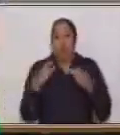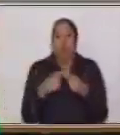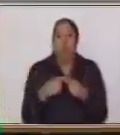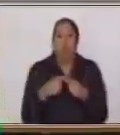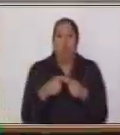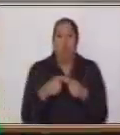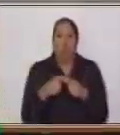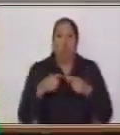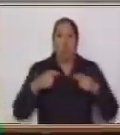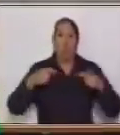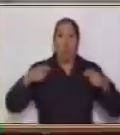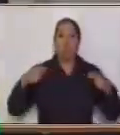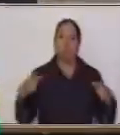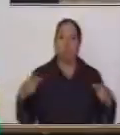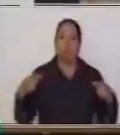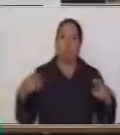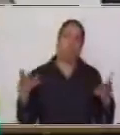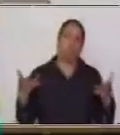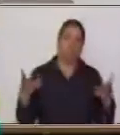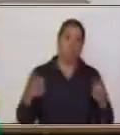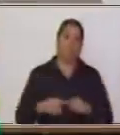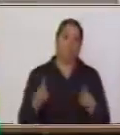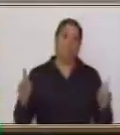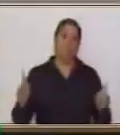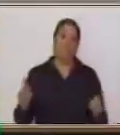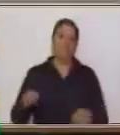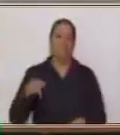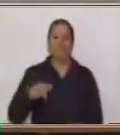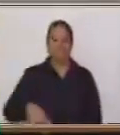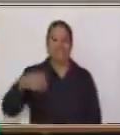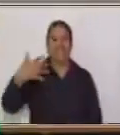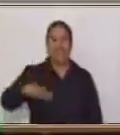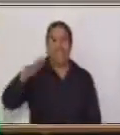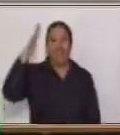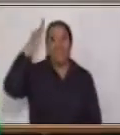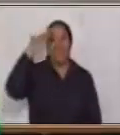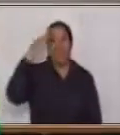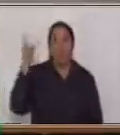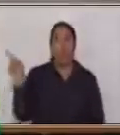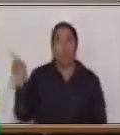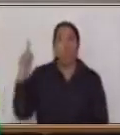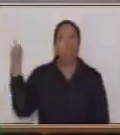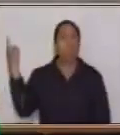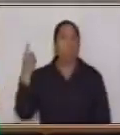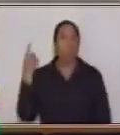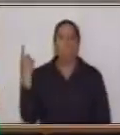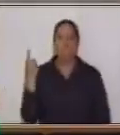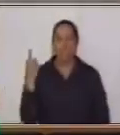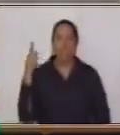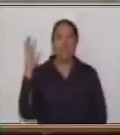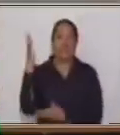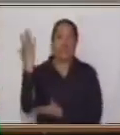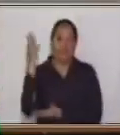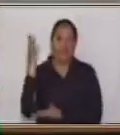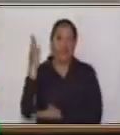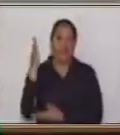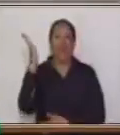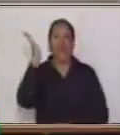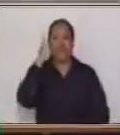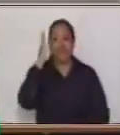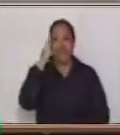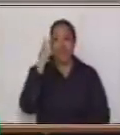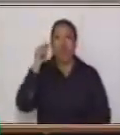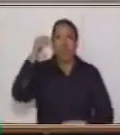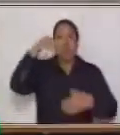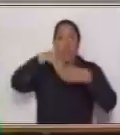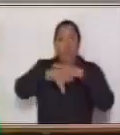Muy bien. Ahora que ya sabemos esas cosas importantes. Sobre los árboles, sabemos que adentro se encuentran los